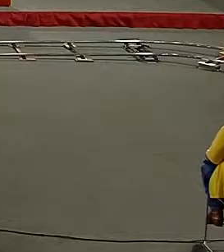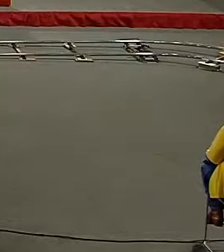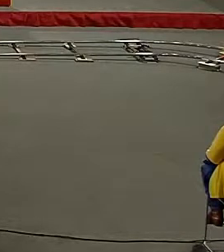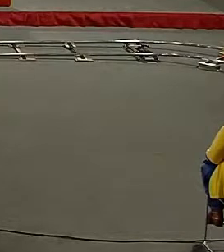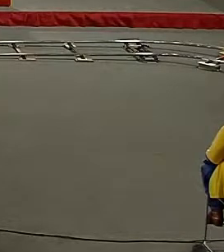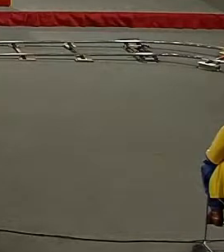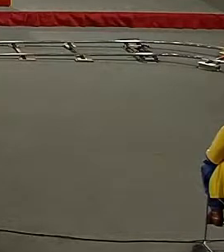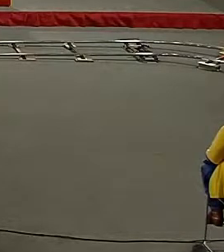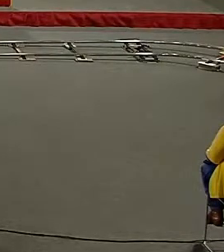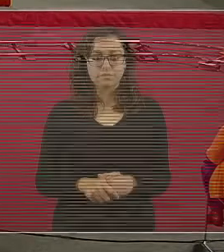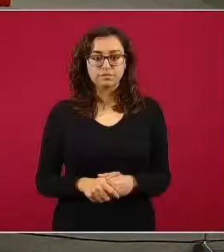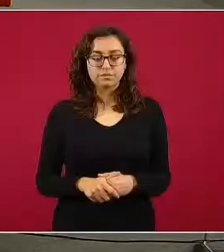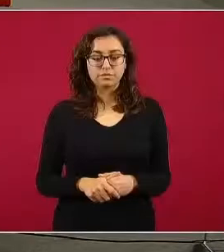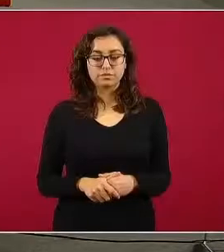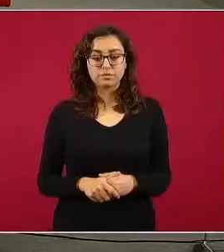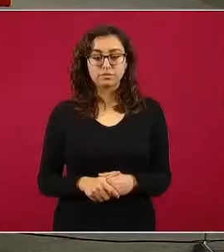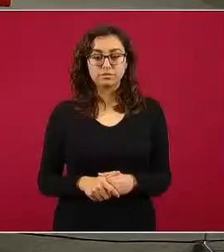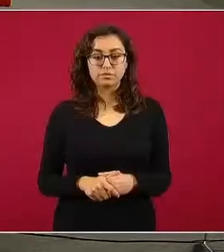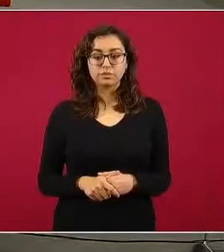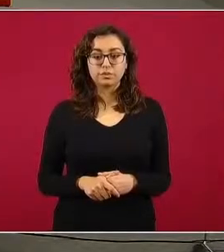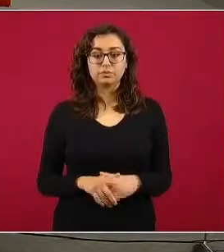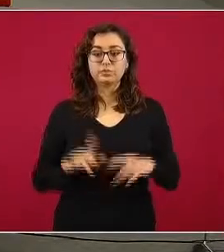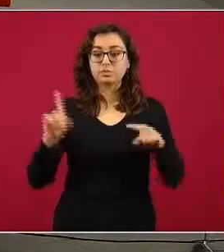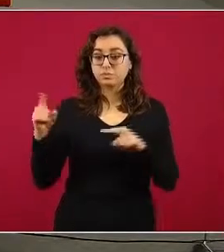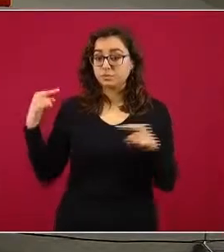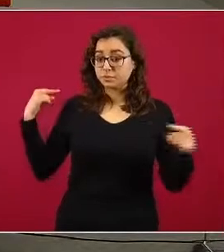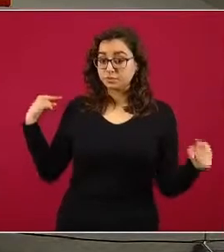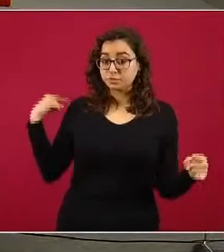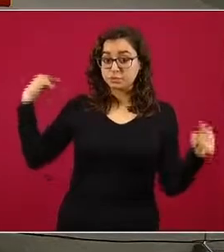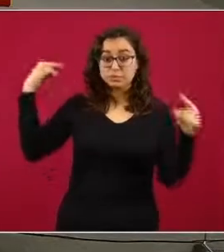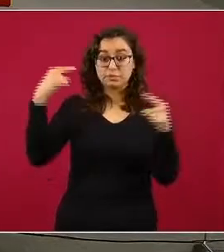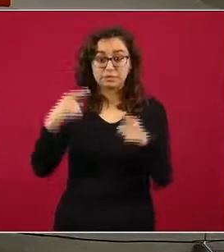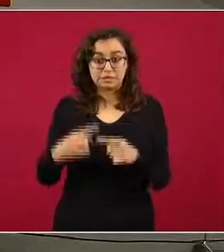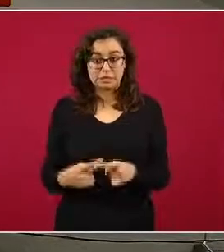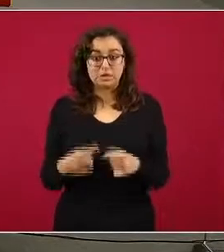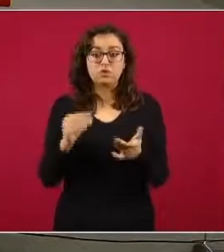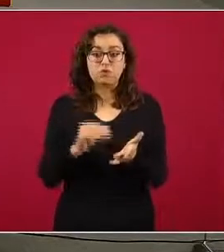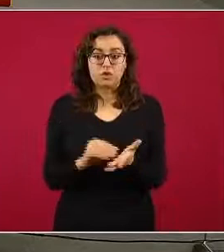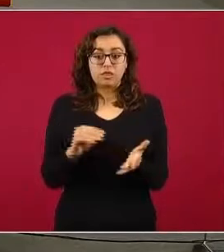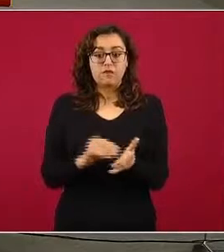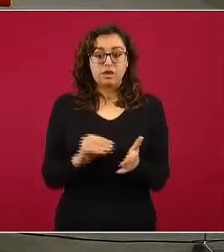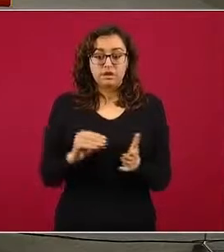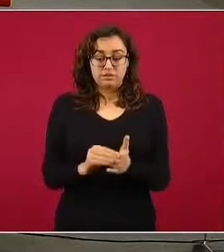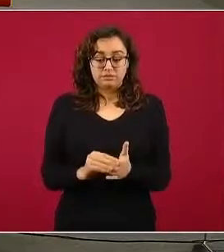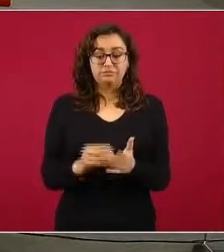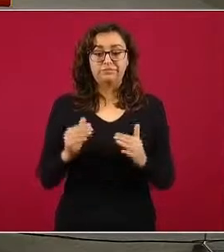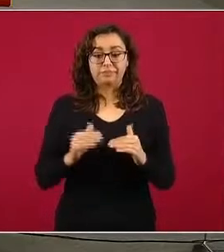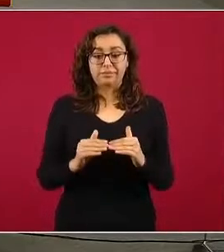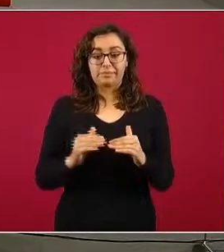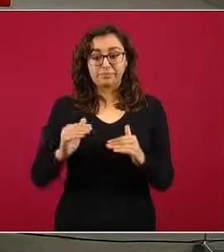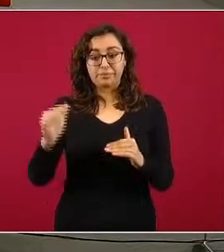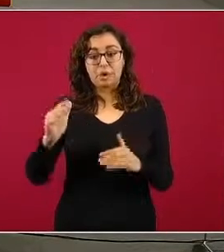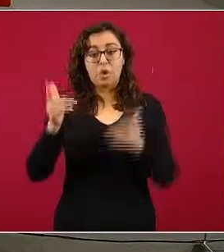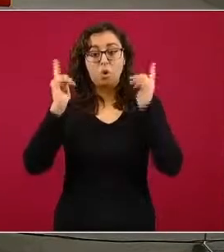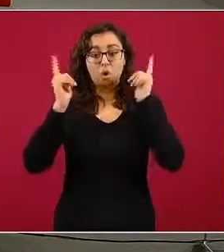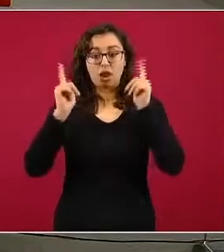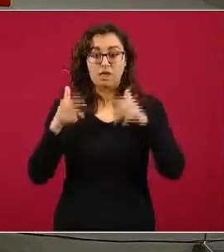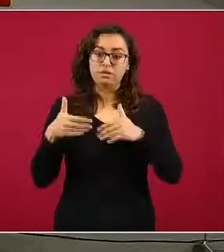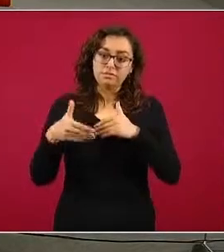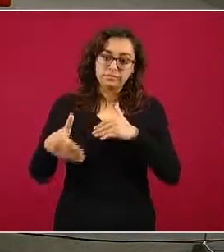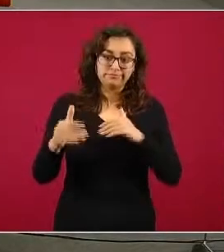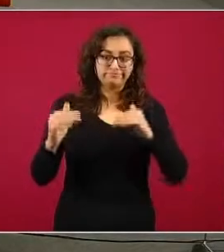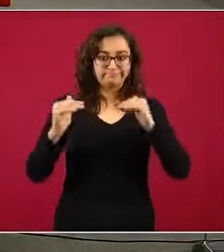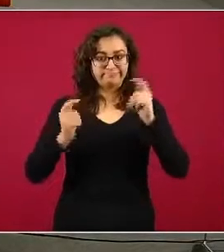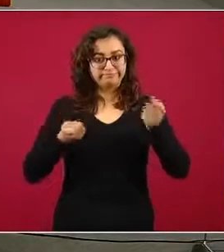importante en las últimas semanas, esperemos que esto no signifique un incremento en el corto plazo. Y